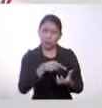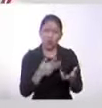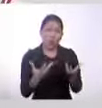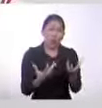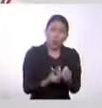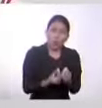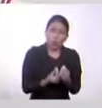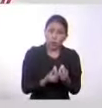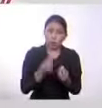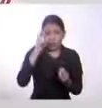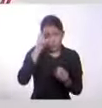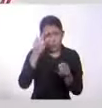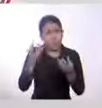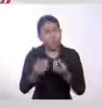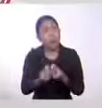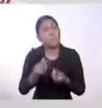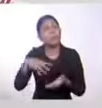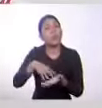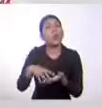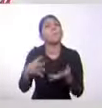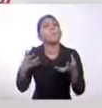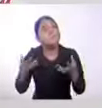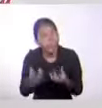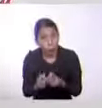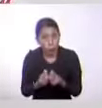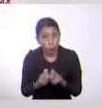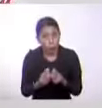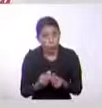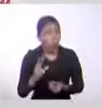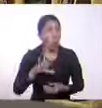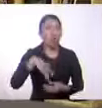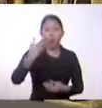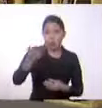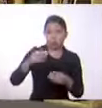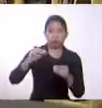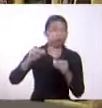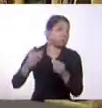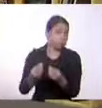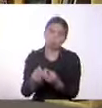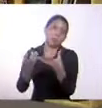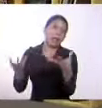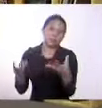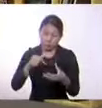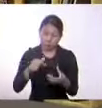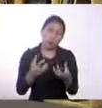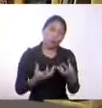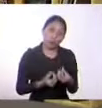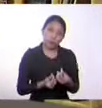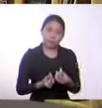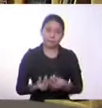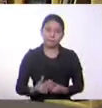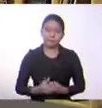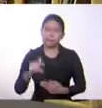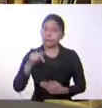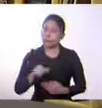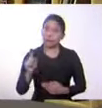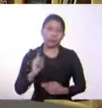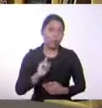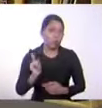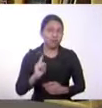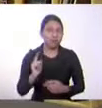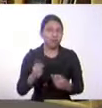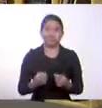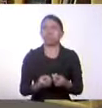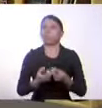Entonces, él nos da este concepto que es un grupo que se encuentra en posición no dominante,